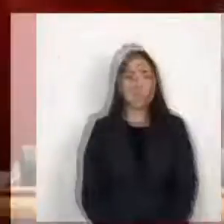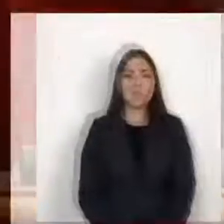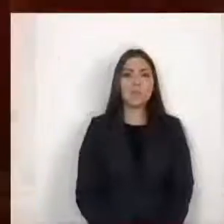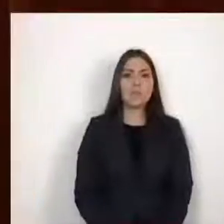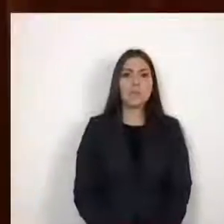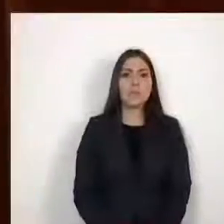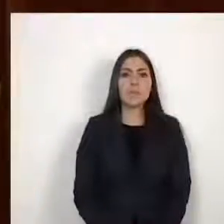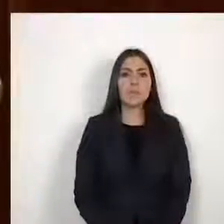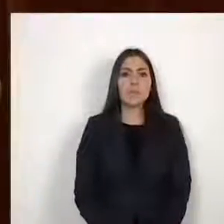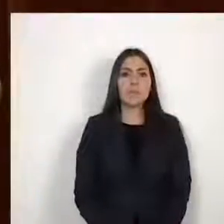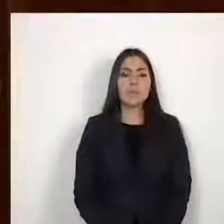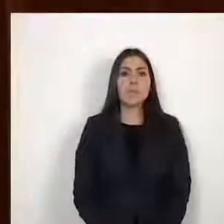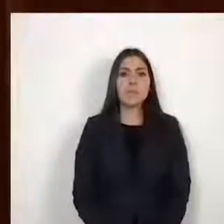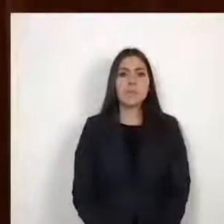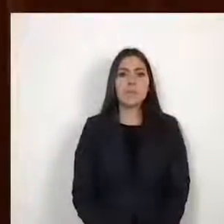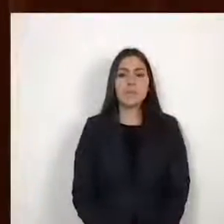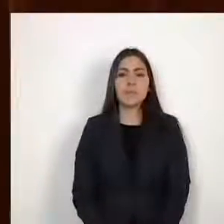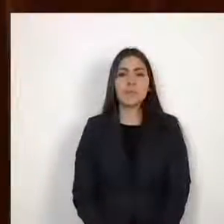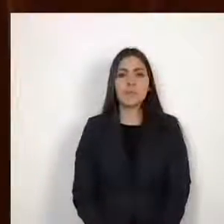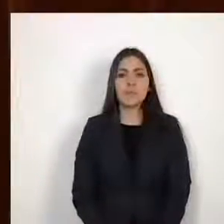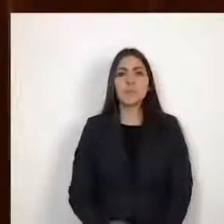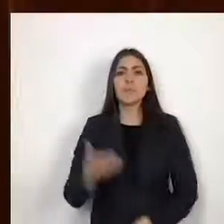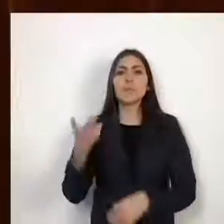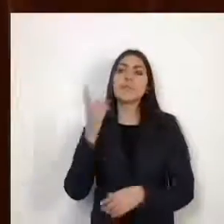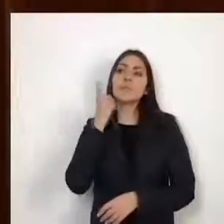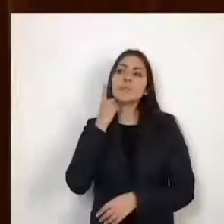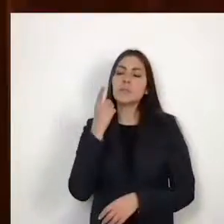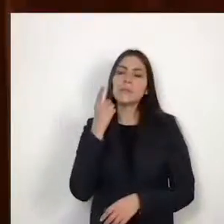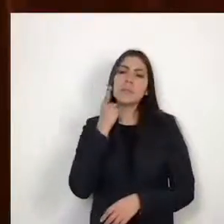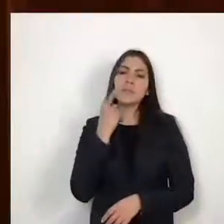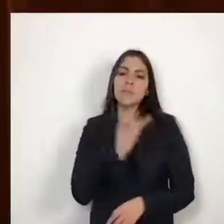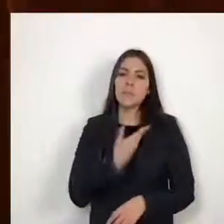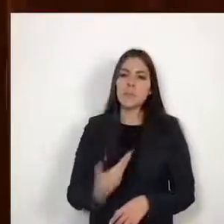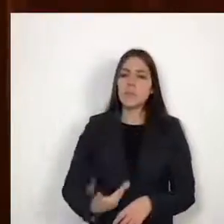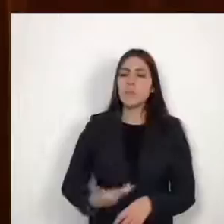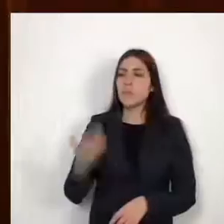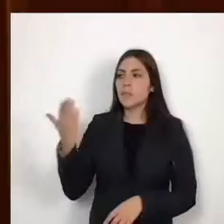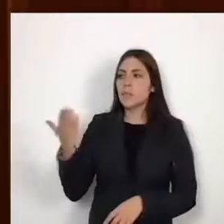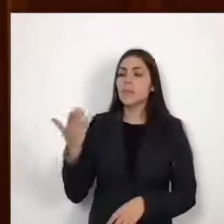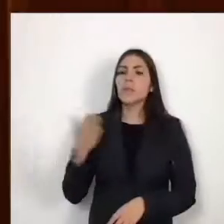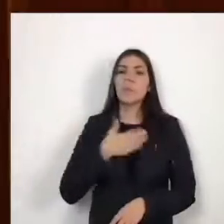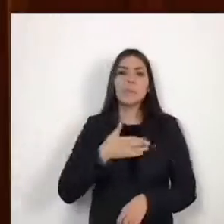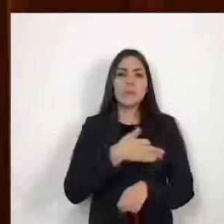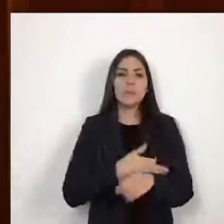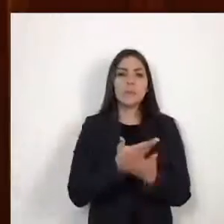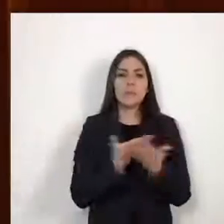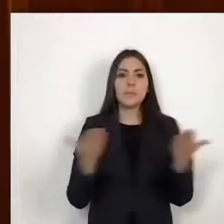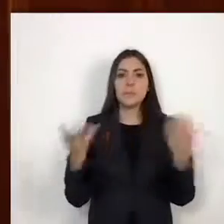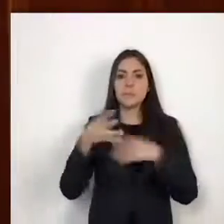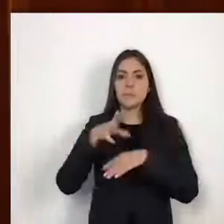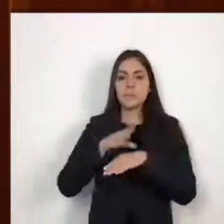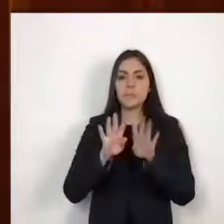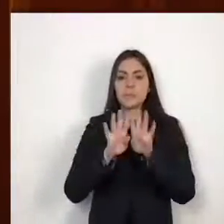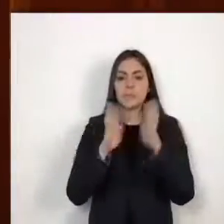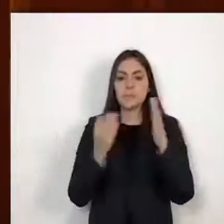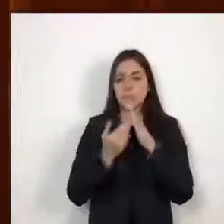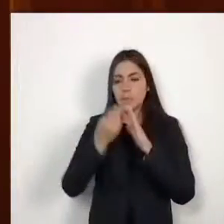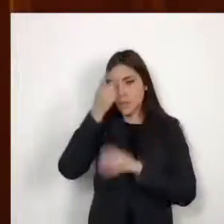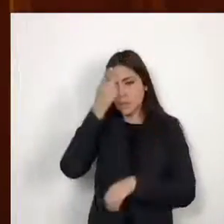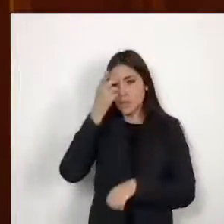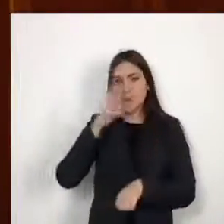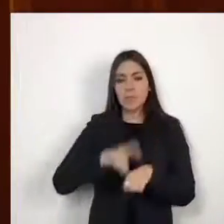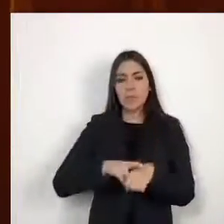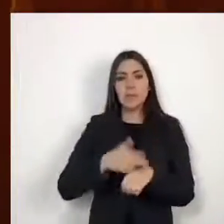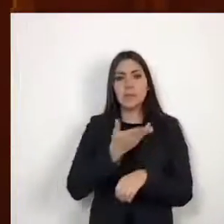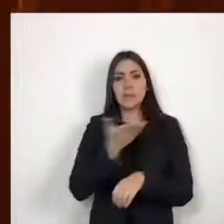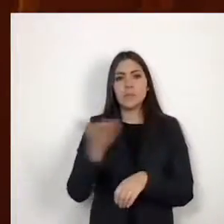Buenas tardes. Con su venia, diputado presidente, con la venia de la mesa directiva, saludo con aprecio a mis compañeras y compañeros